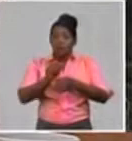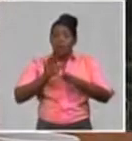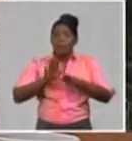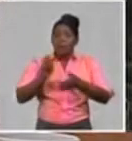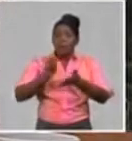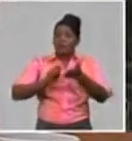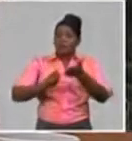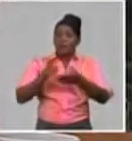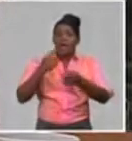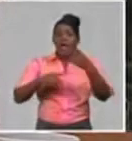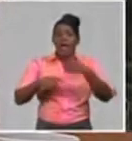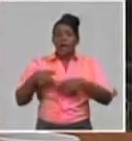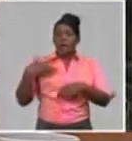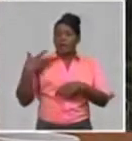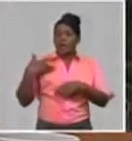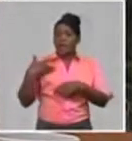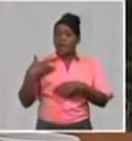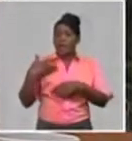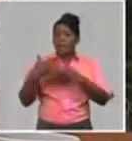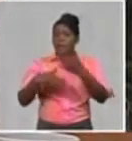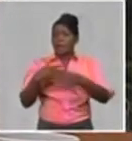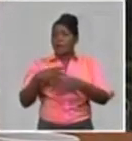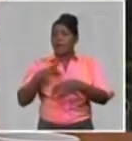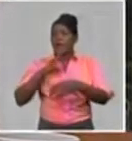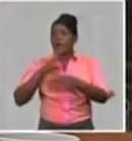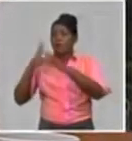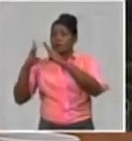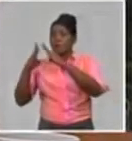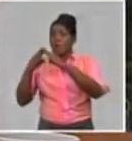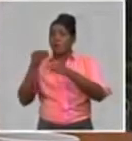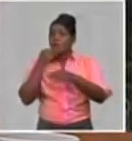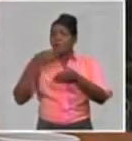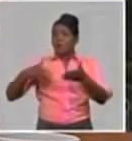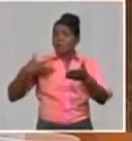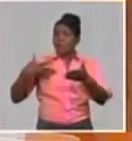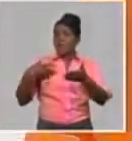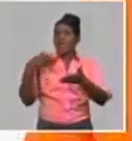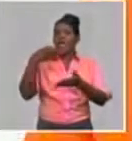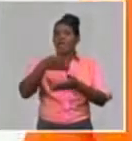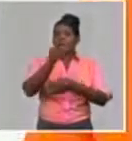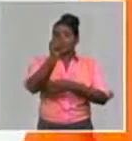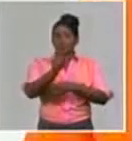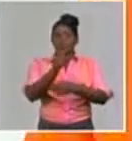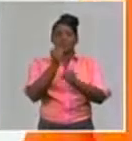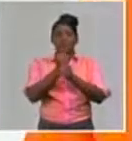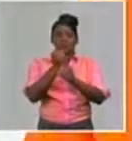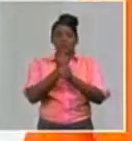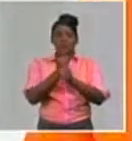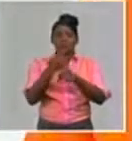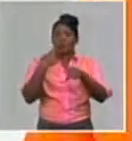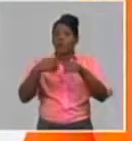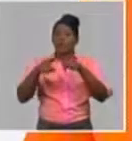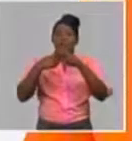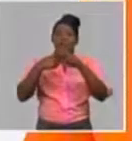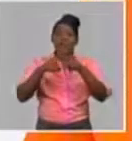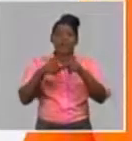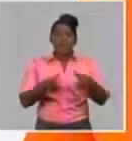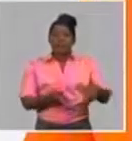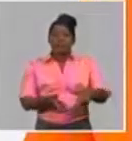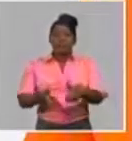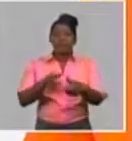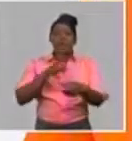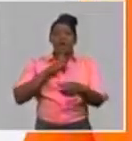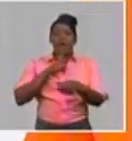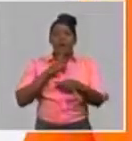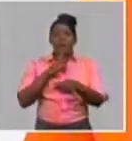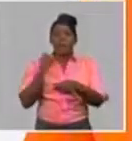públicos de agua, por donde sea posible. Y generalizar el comercio electrónico en el servicio de acueducto y alcantarillado. Actualmente,